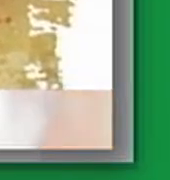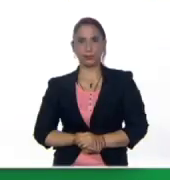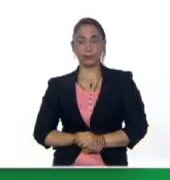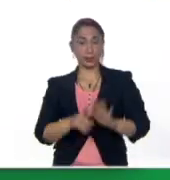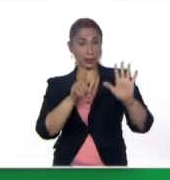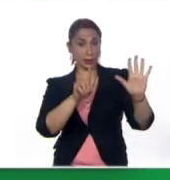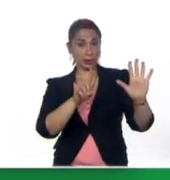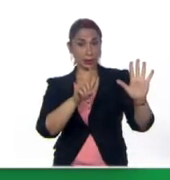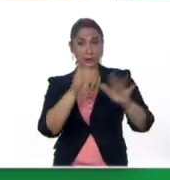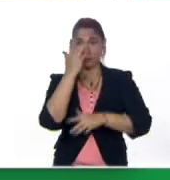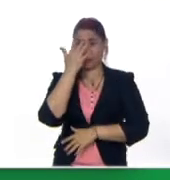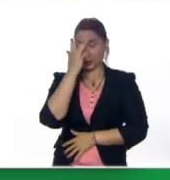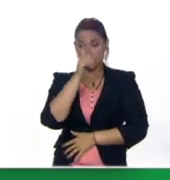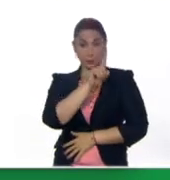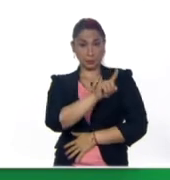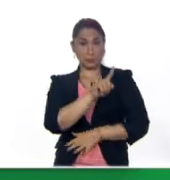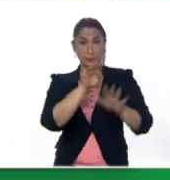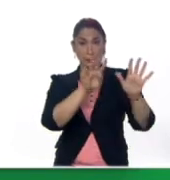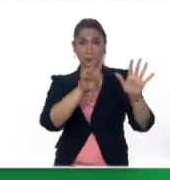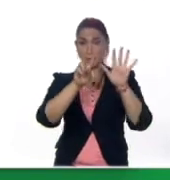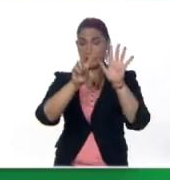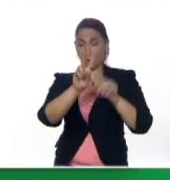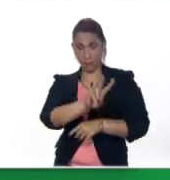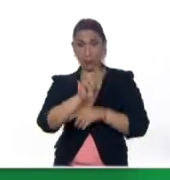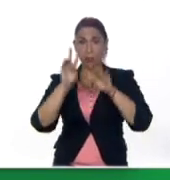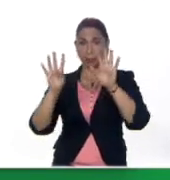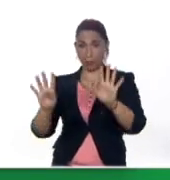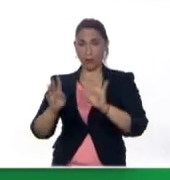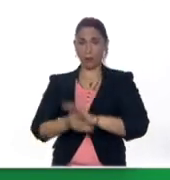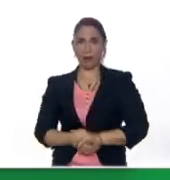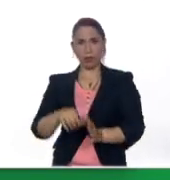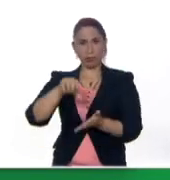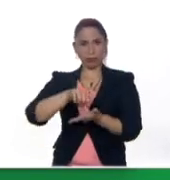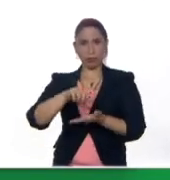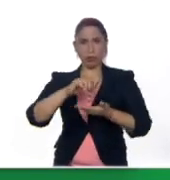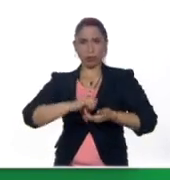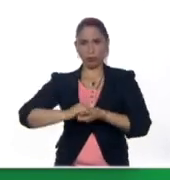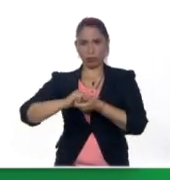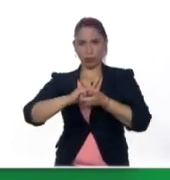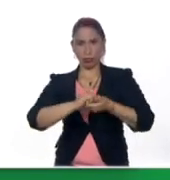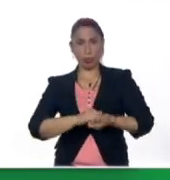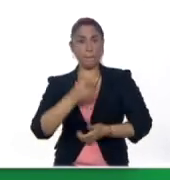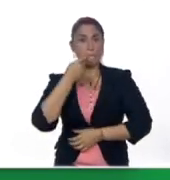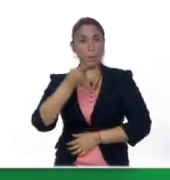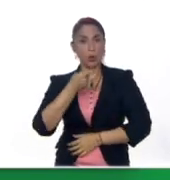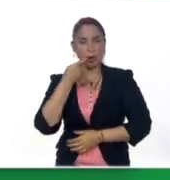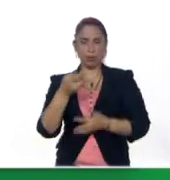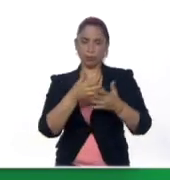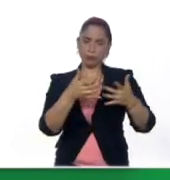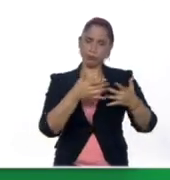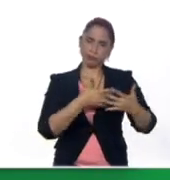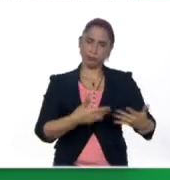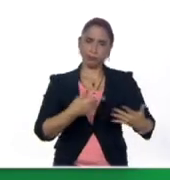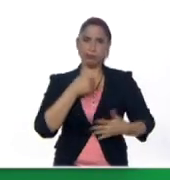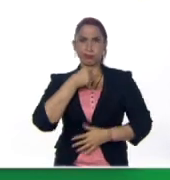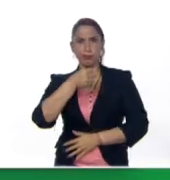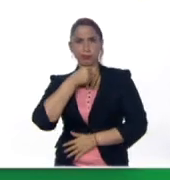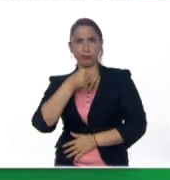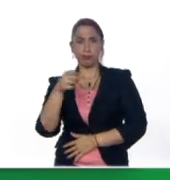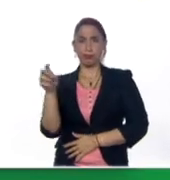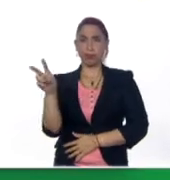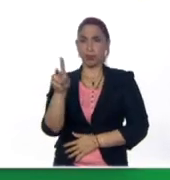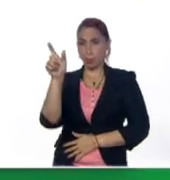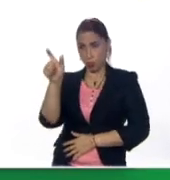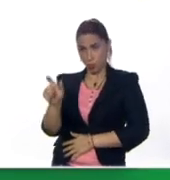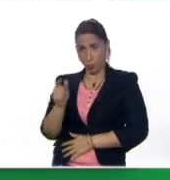El 6 de febrero de 1929 nace en Gocono, Estado Trujillo, el político, escritorio y periodista venezolano Fabricio